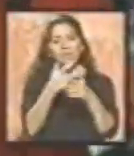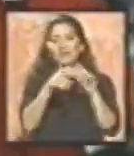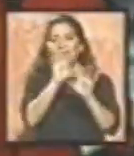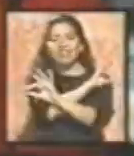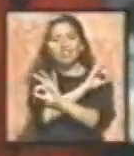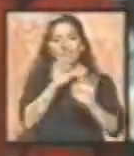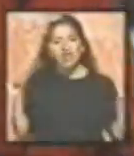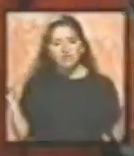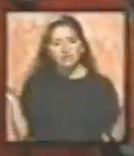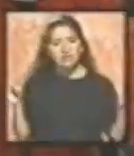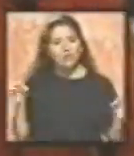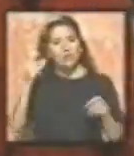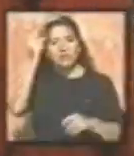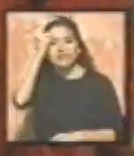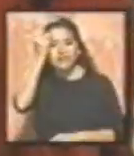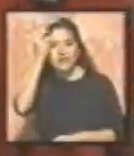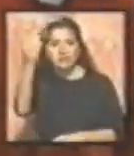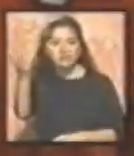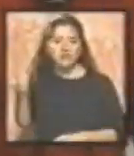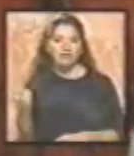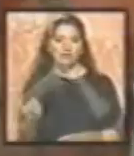nadie lo entiende.